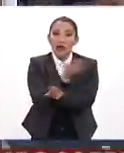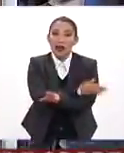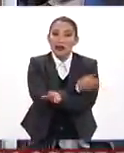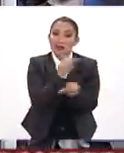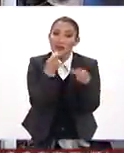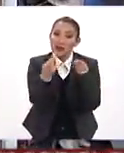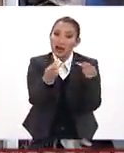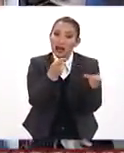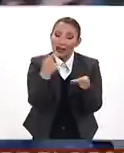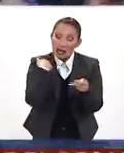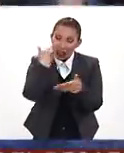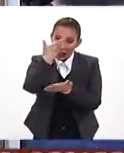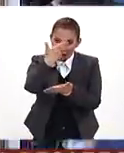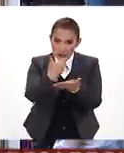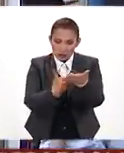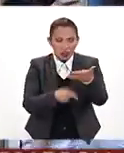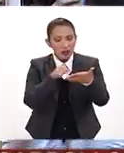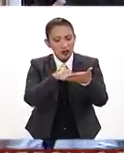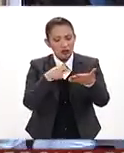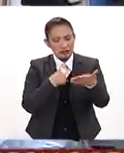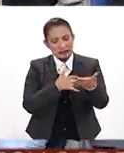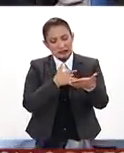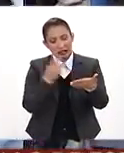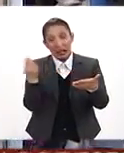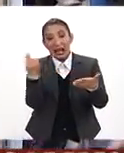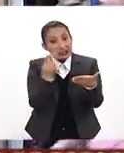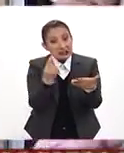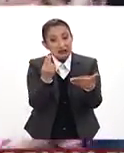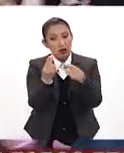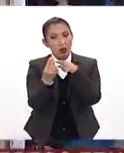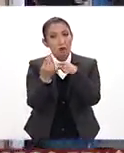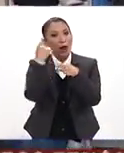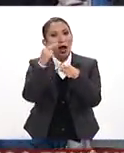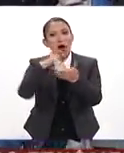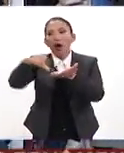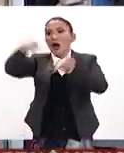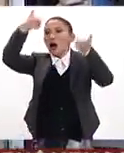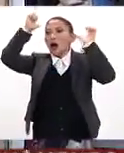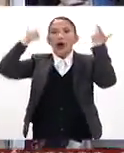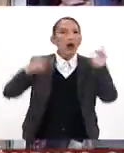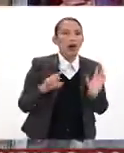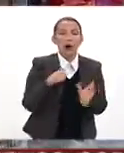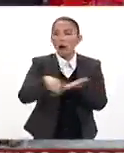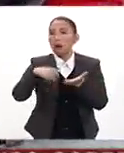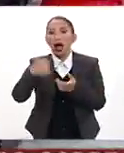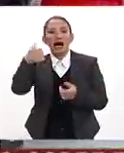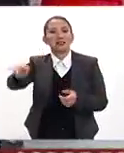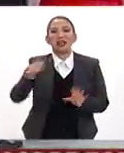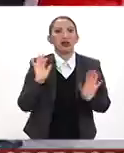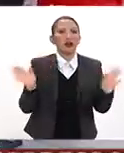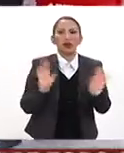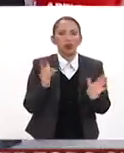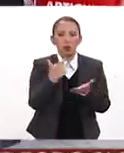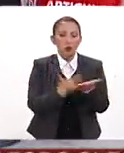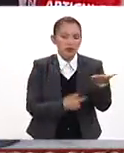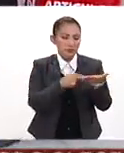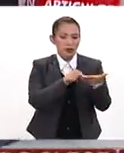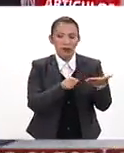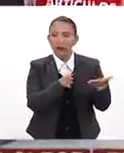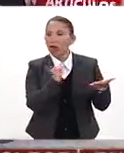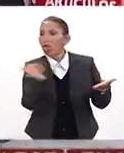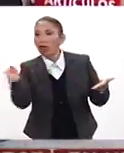antelación, incluso hacer una lista de qué es lo que necesitamos para no comprar nada, tratar de no comprar nada que esté fuera de la lista. Es decir,